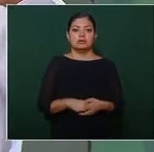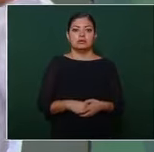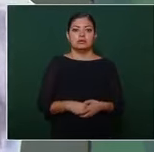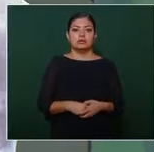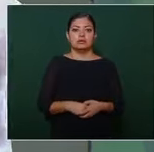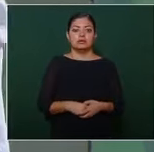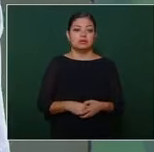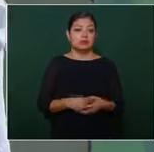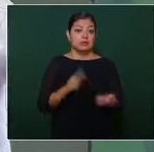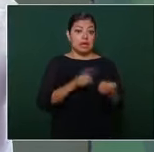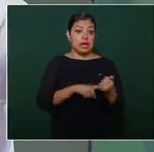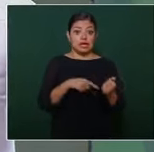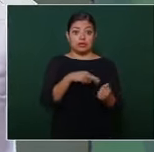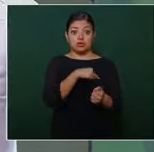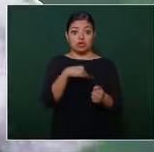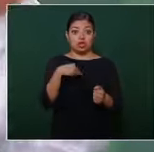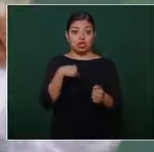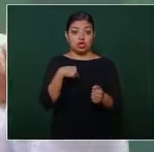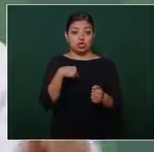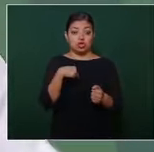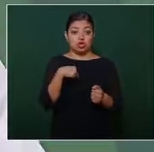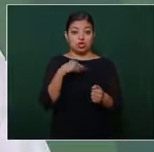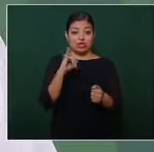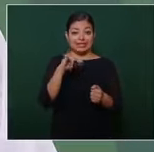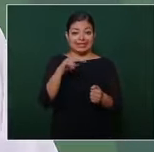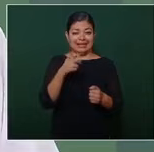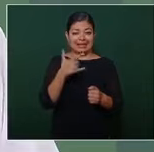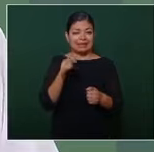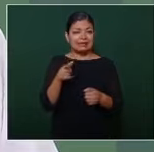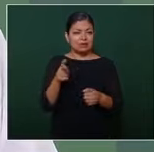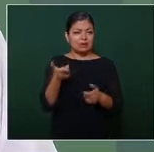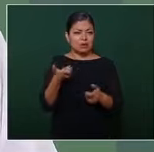la proyección que tiene Inegi de cuánto es